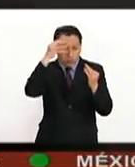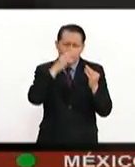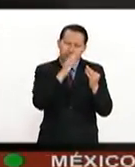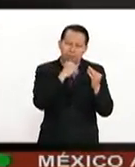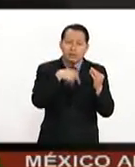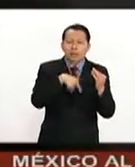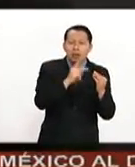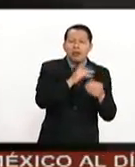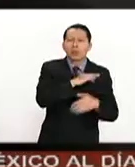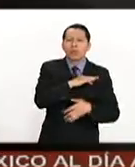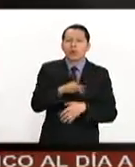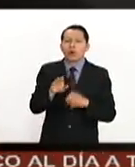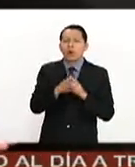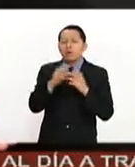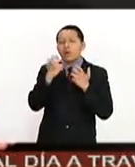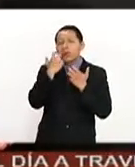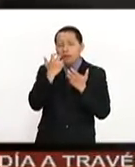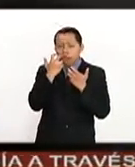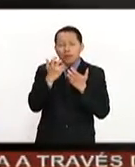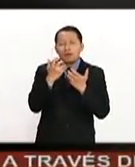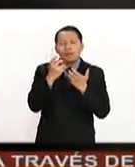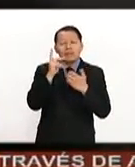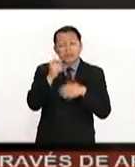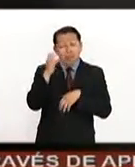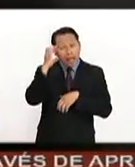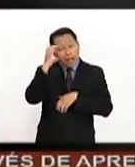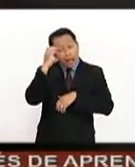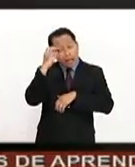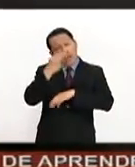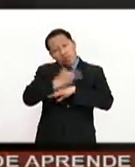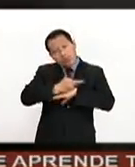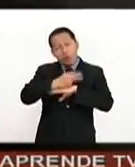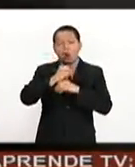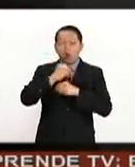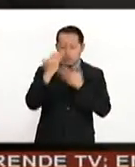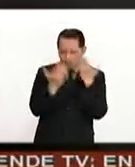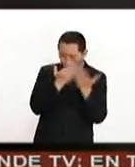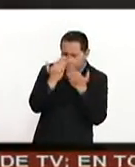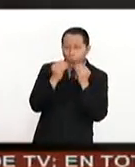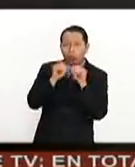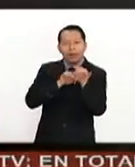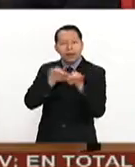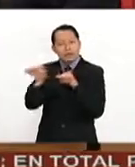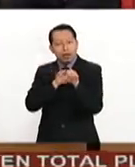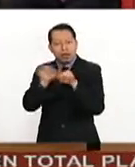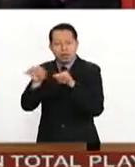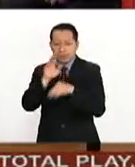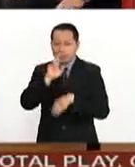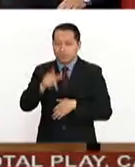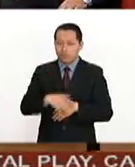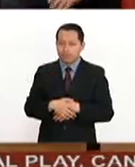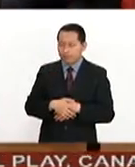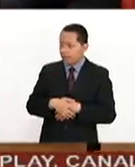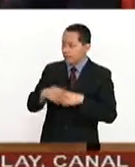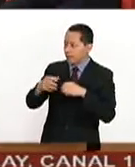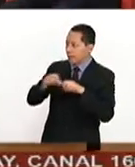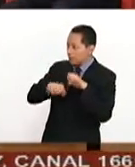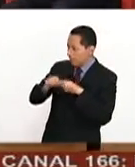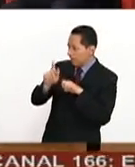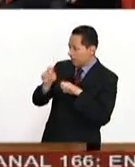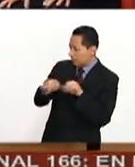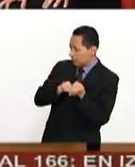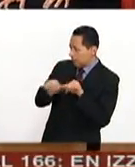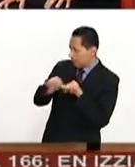frente a tu deseo de o quedarte en la cama, o ponerte a estudiar, o ponerte a trabajar. O sea, emprender es realmente trabajar, ¿no? No es